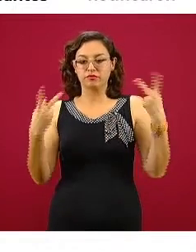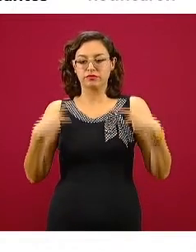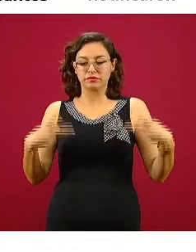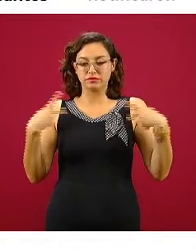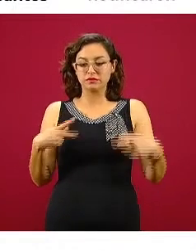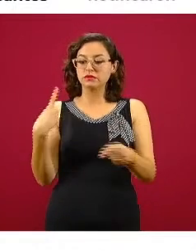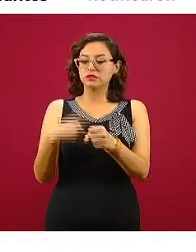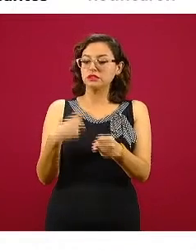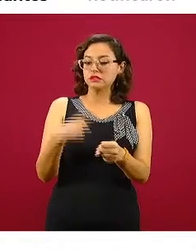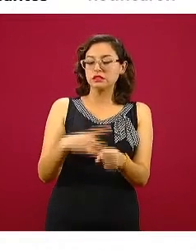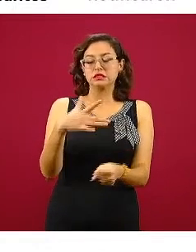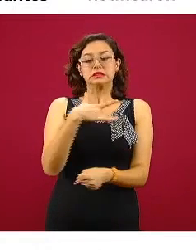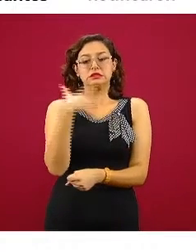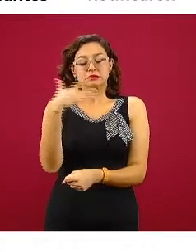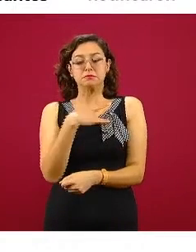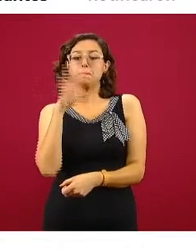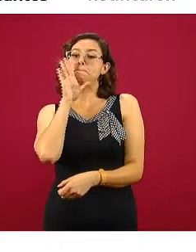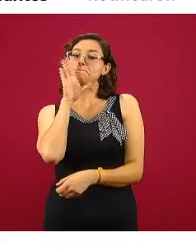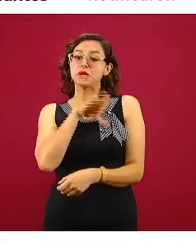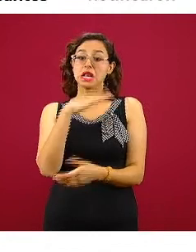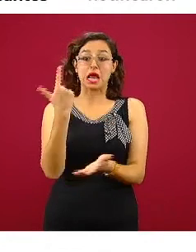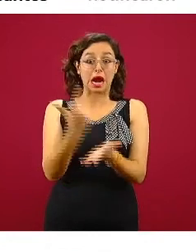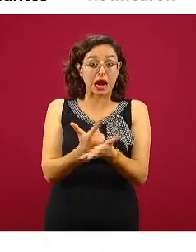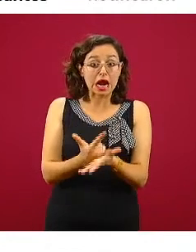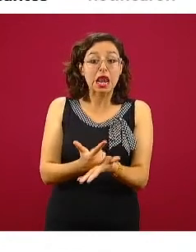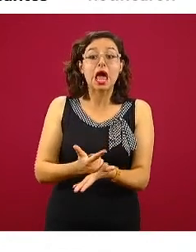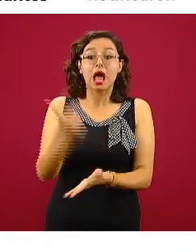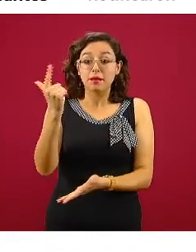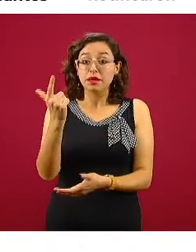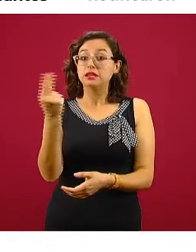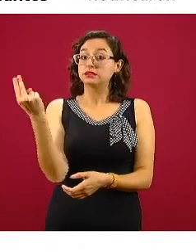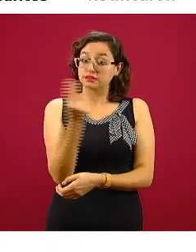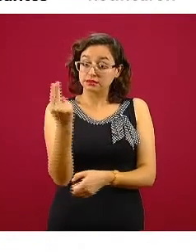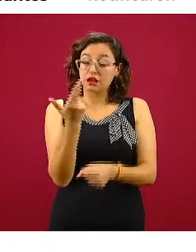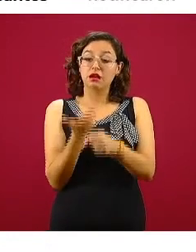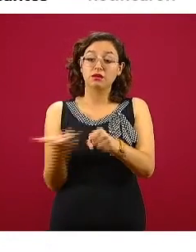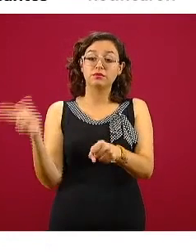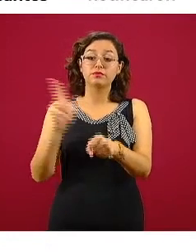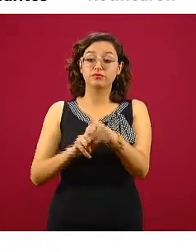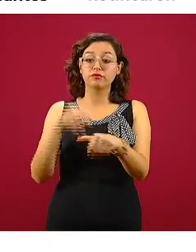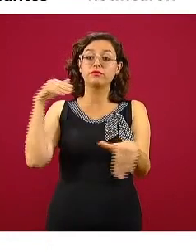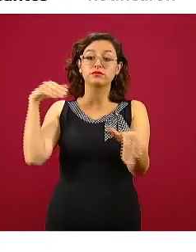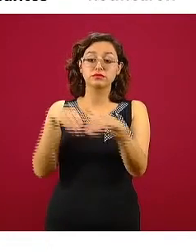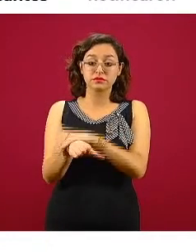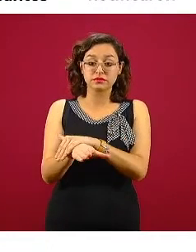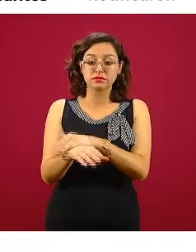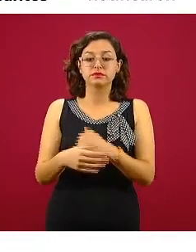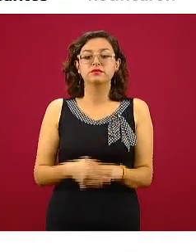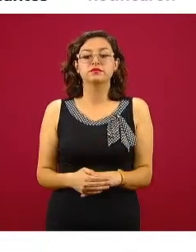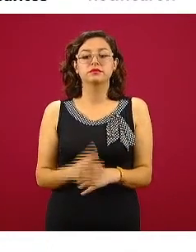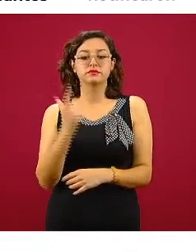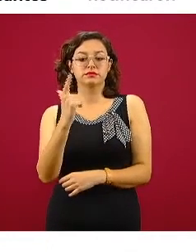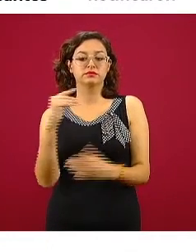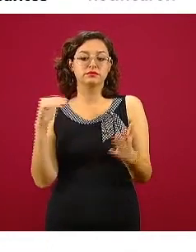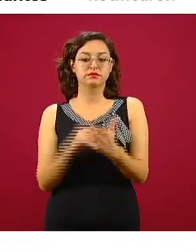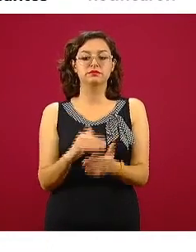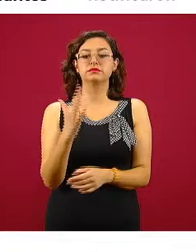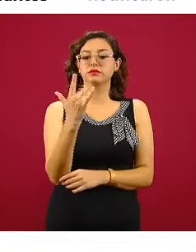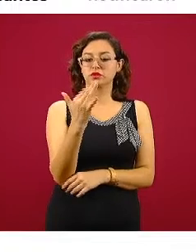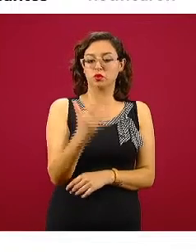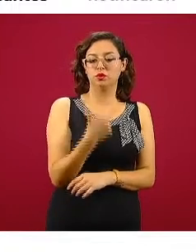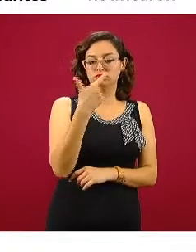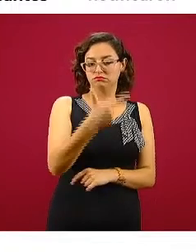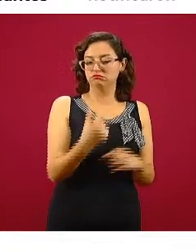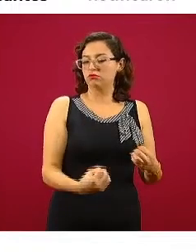con algún síntoma o signo de gravedad que amerite su hospitalización y también 7.057 estaban